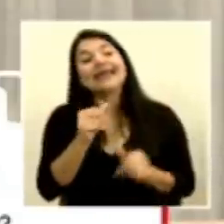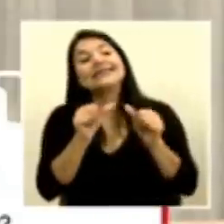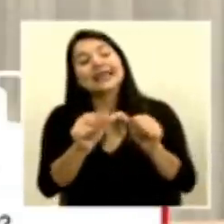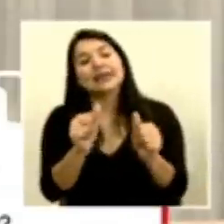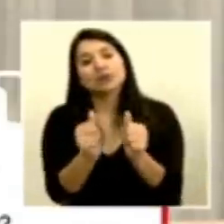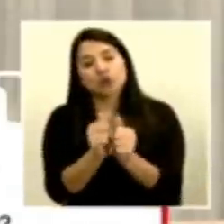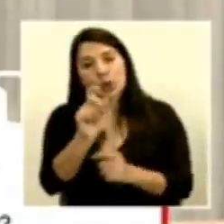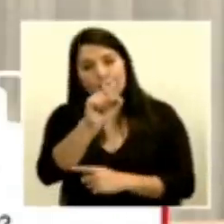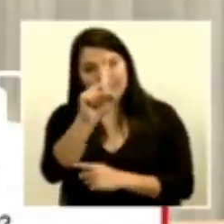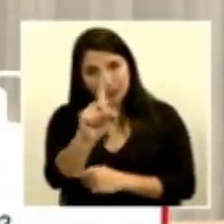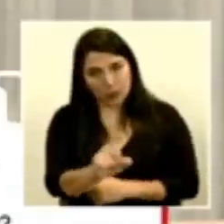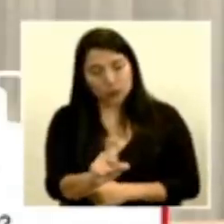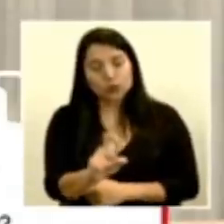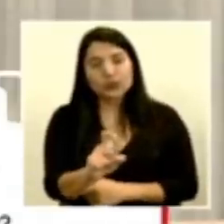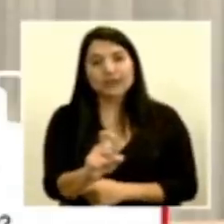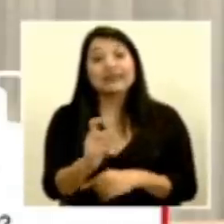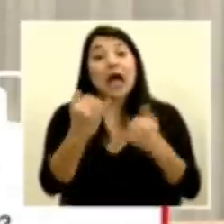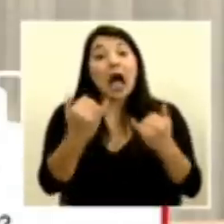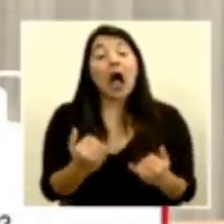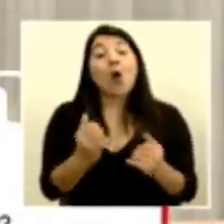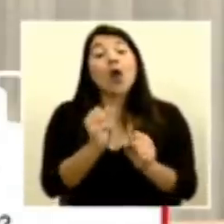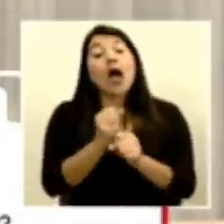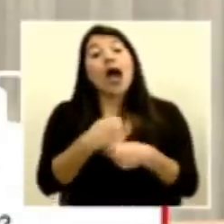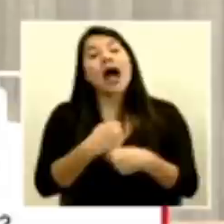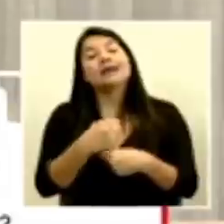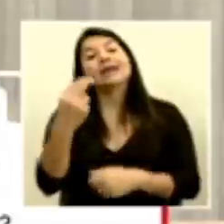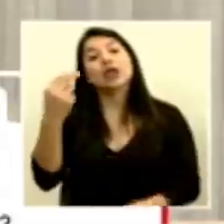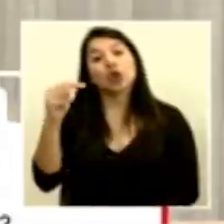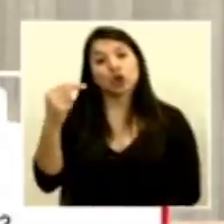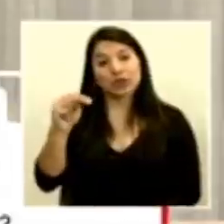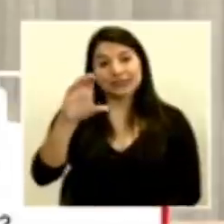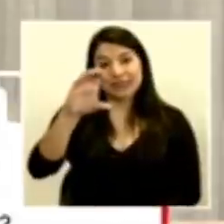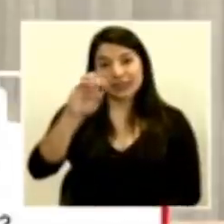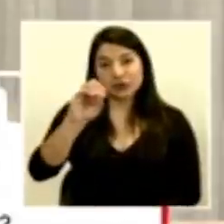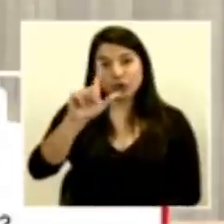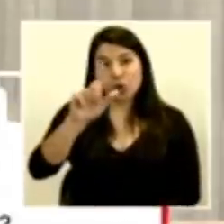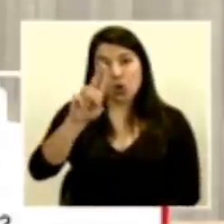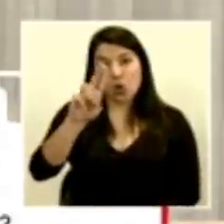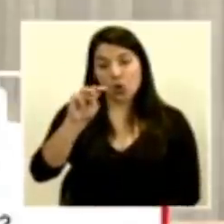siguiente consulta la hace Noticias Colombia.